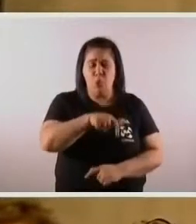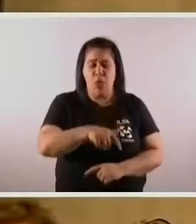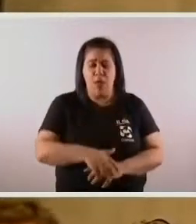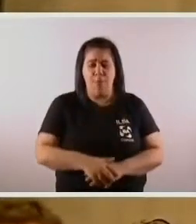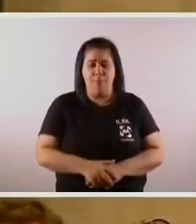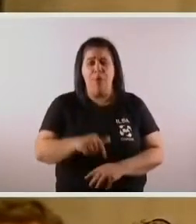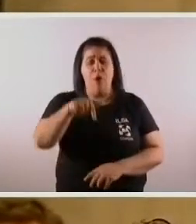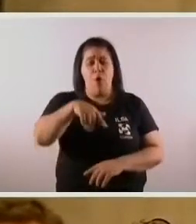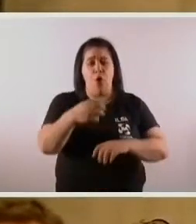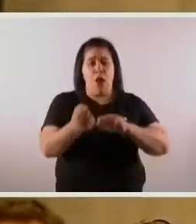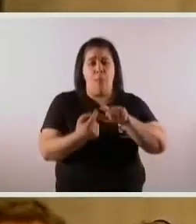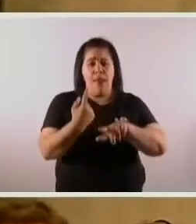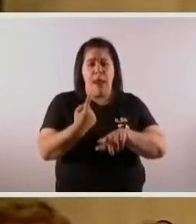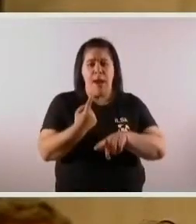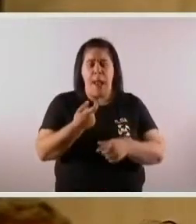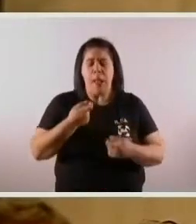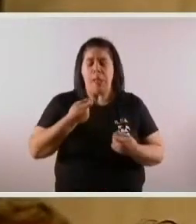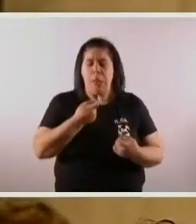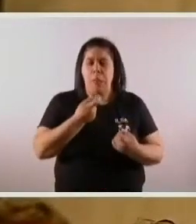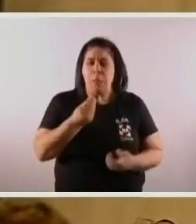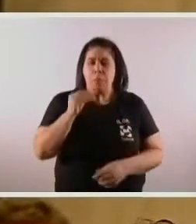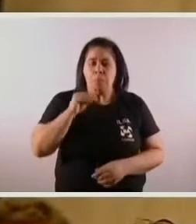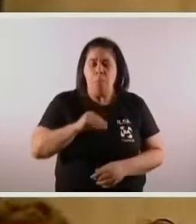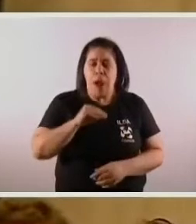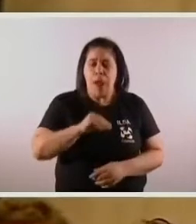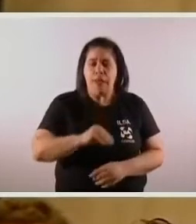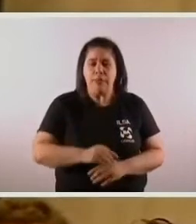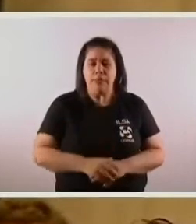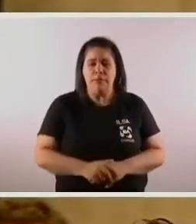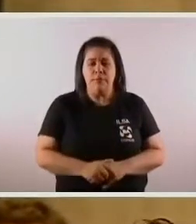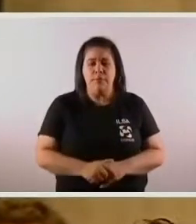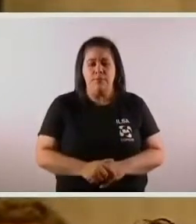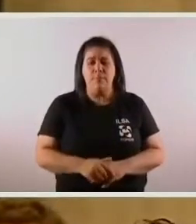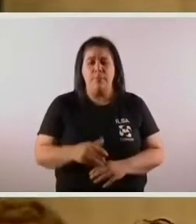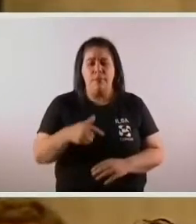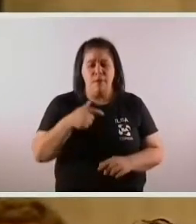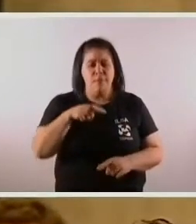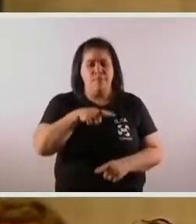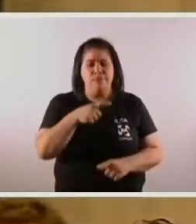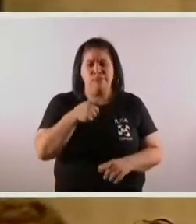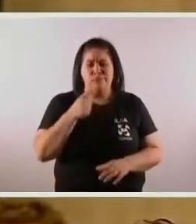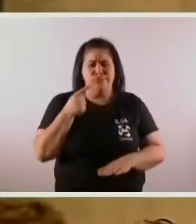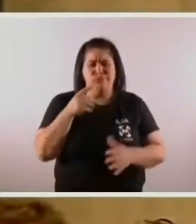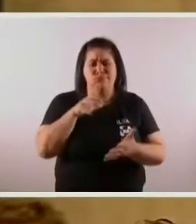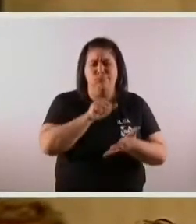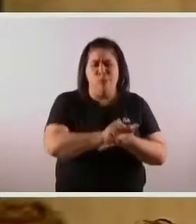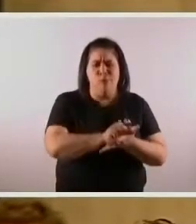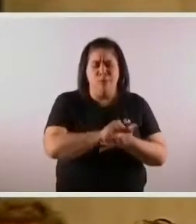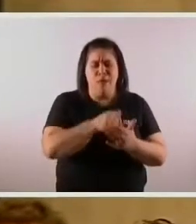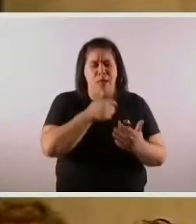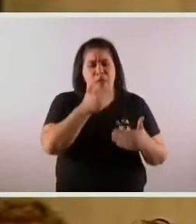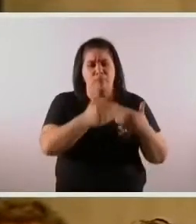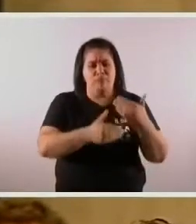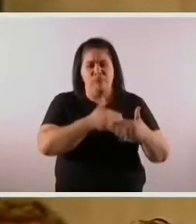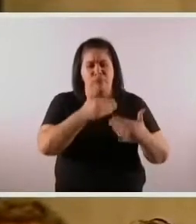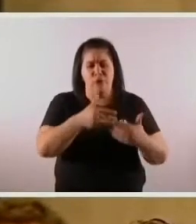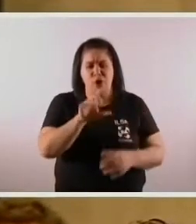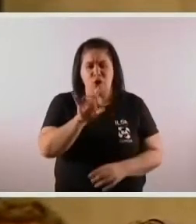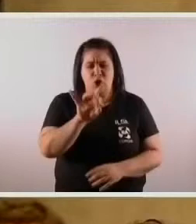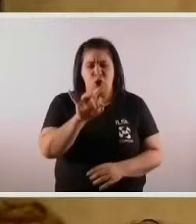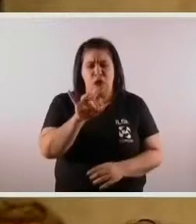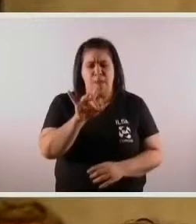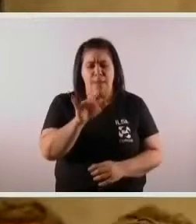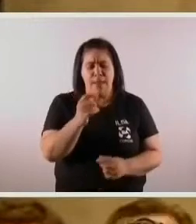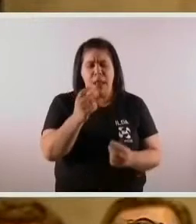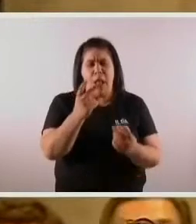situación que se está generando y que va a presentar una nueva demanda ante la Corte Suprema como les veníamos adelantando una vez que se